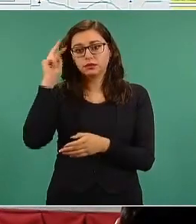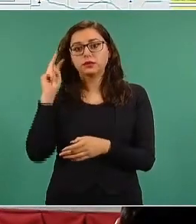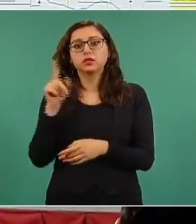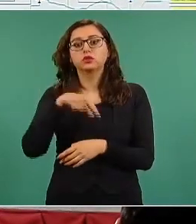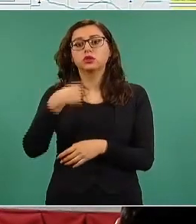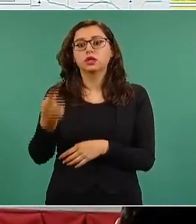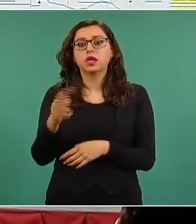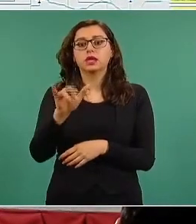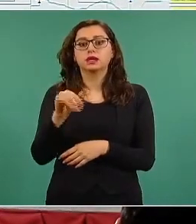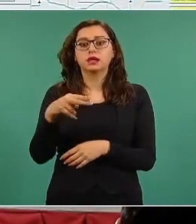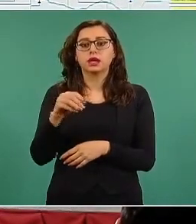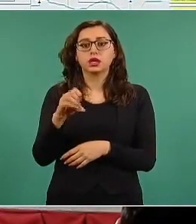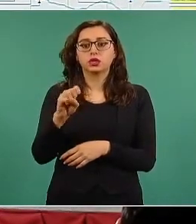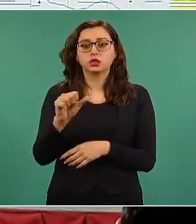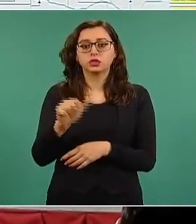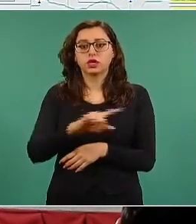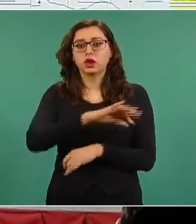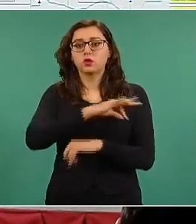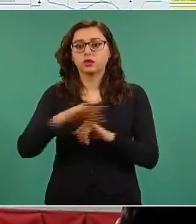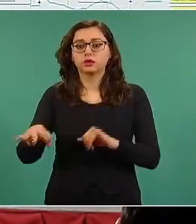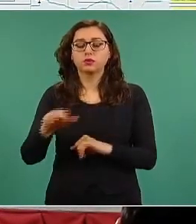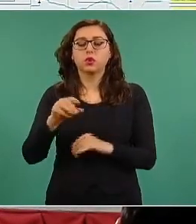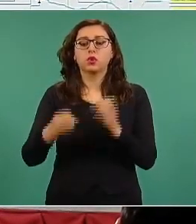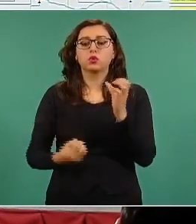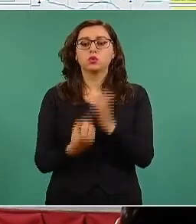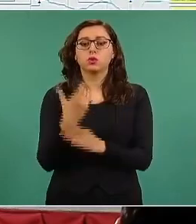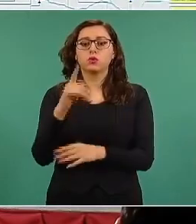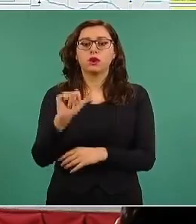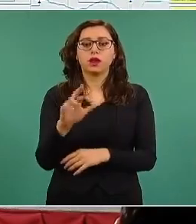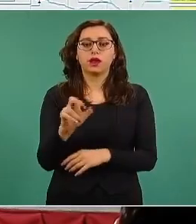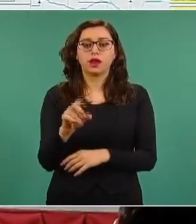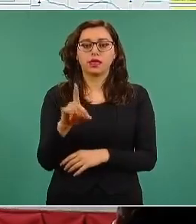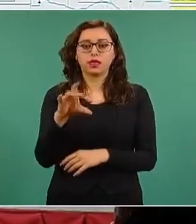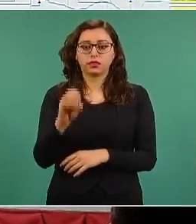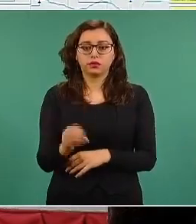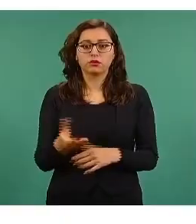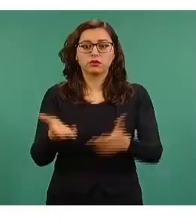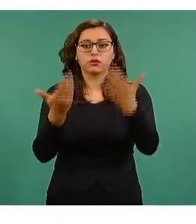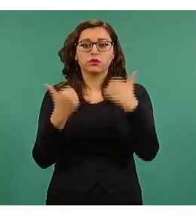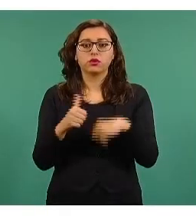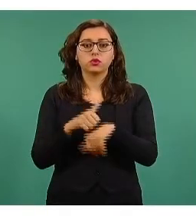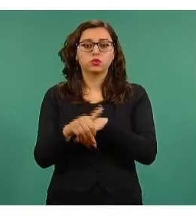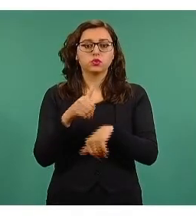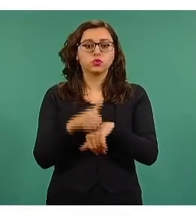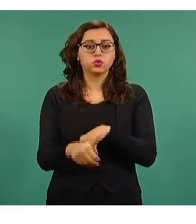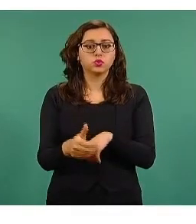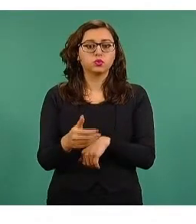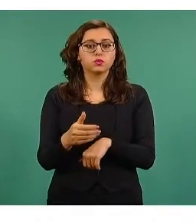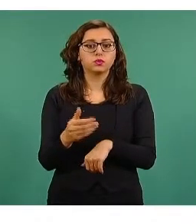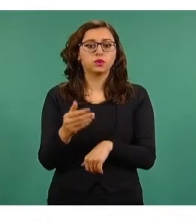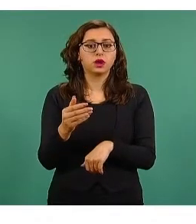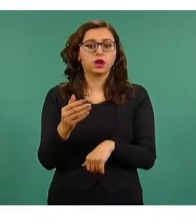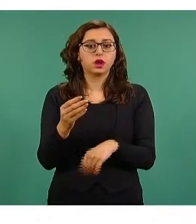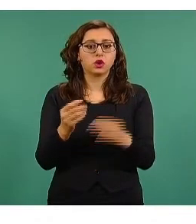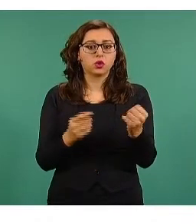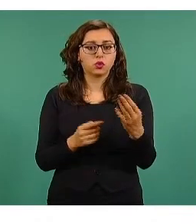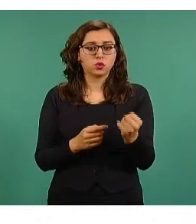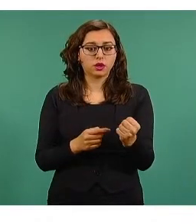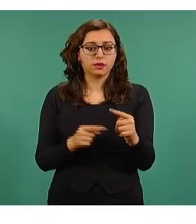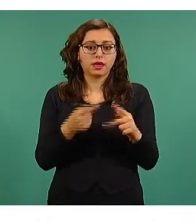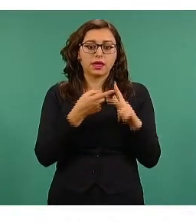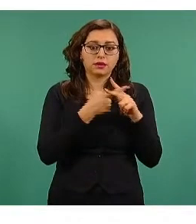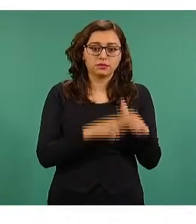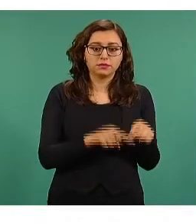terminamos en Nuevo Laredo. La ruta número 9, vamos a empezar en Apodaca,